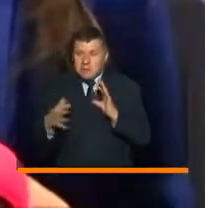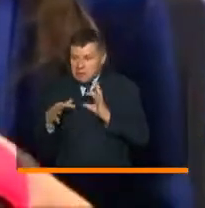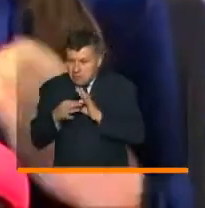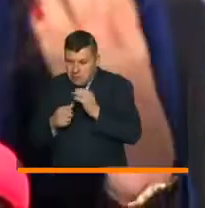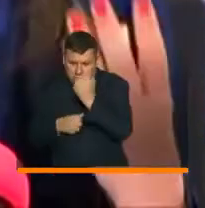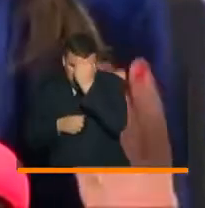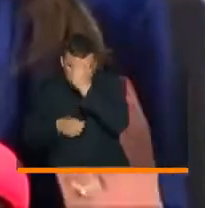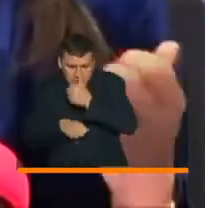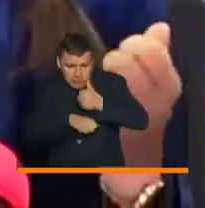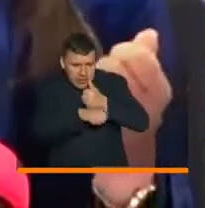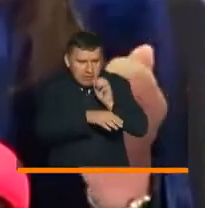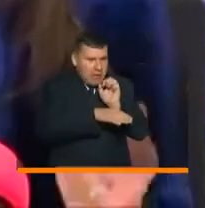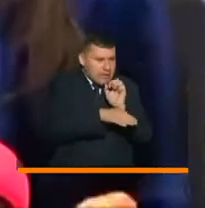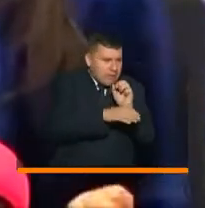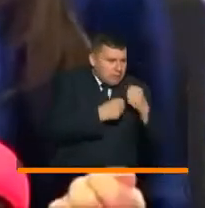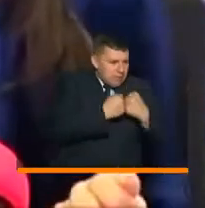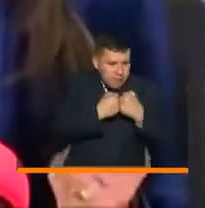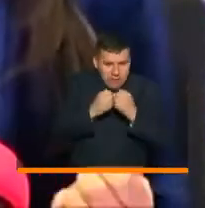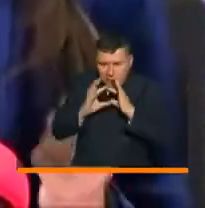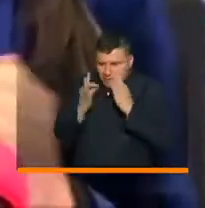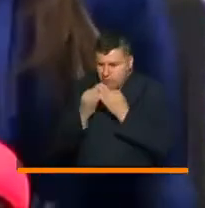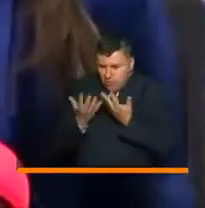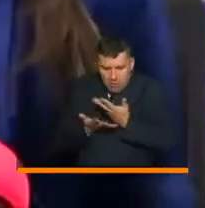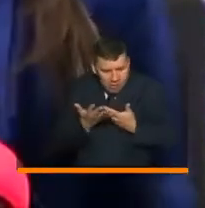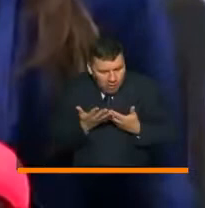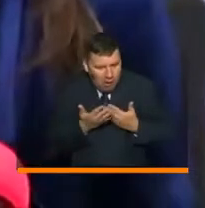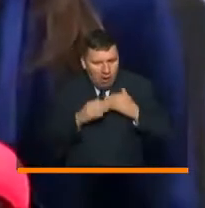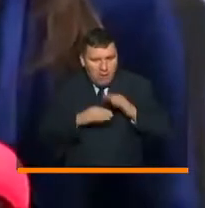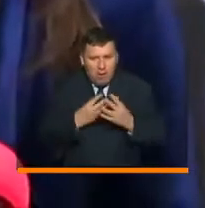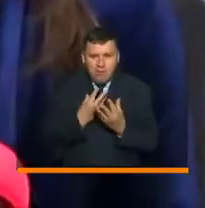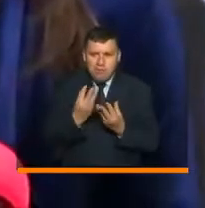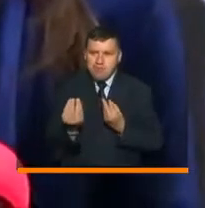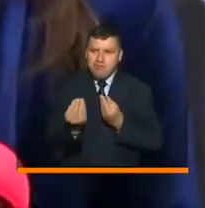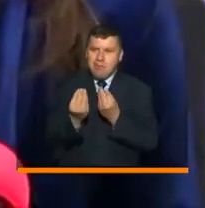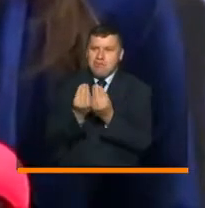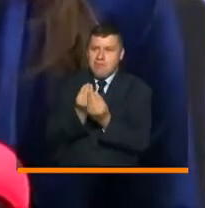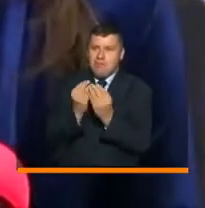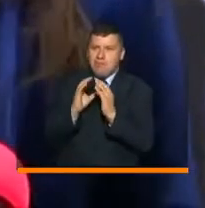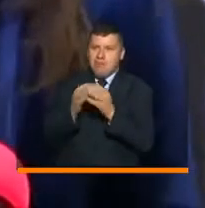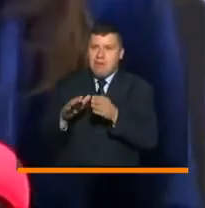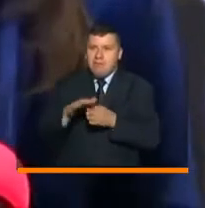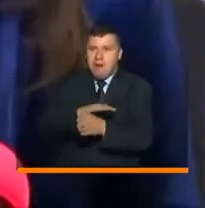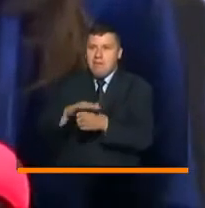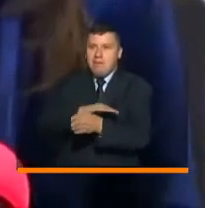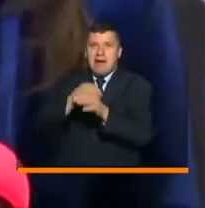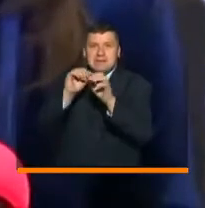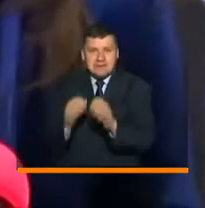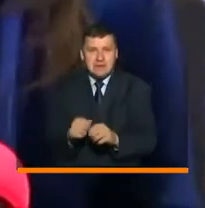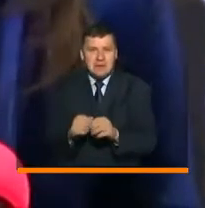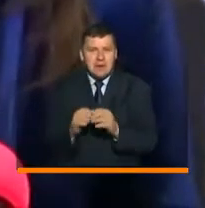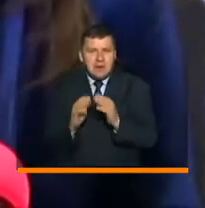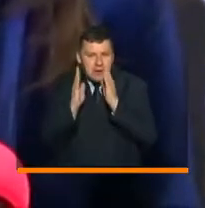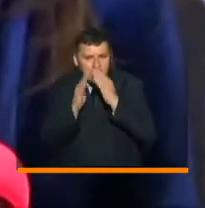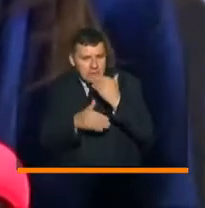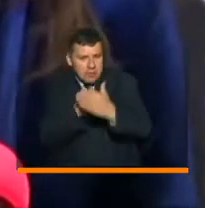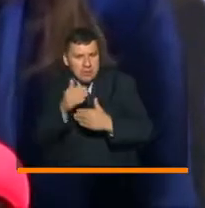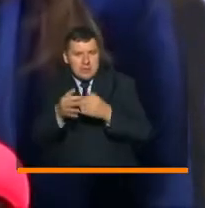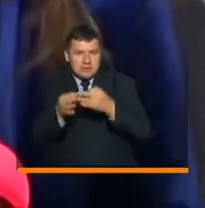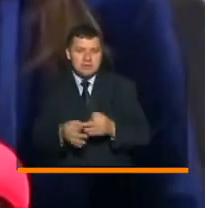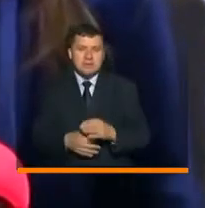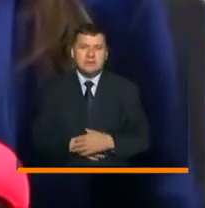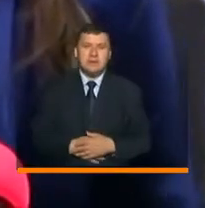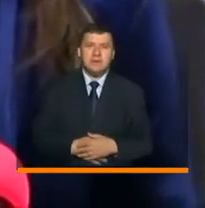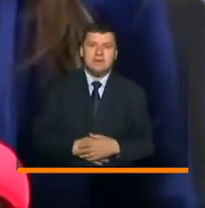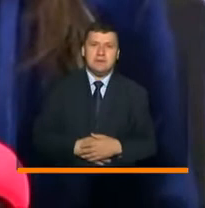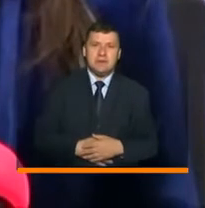maestros, directivos, entidad territorial y familia, cómo es posible hacer ese retorno, como lo decía el ministro, Salud, gradual, progresivo y seguro.